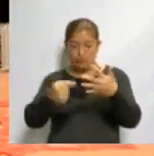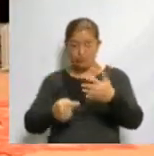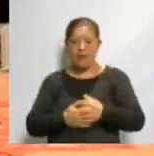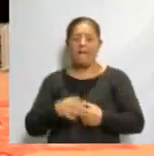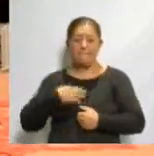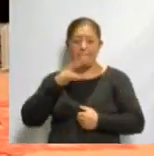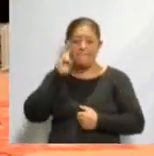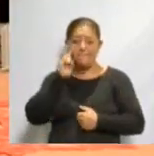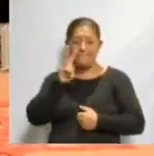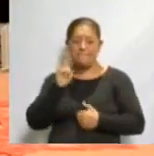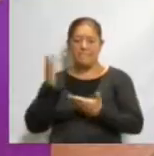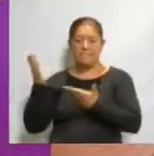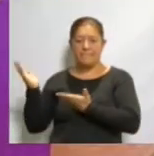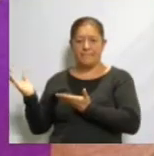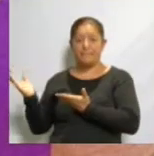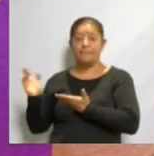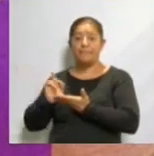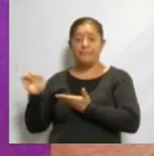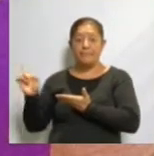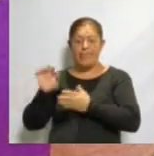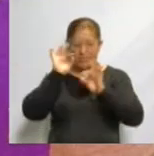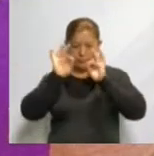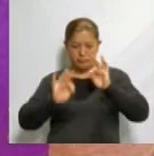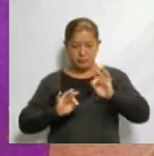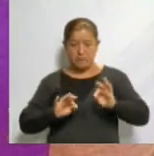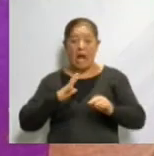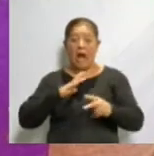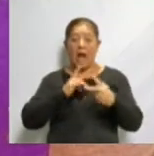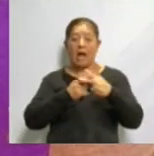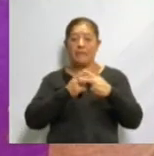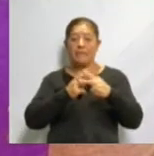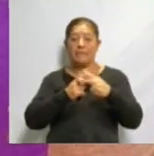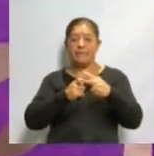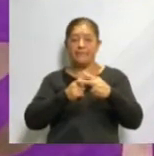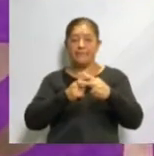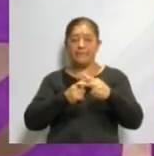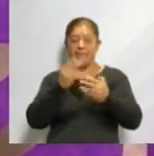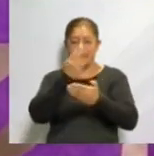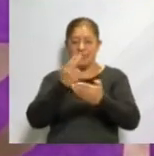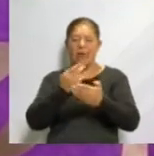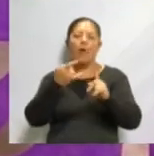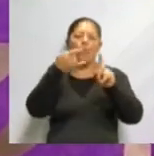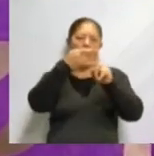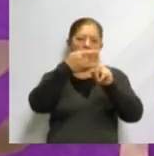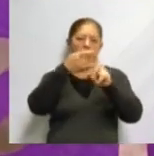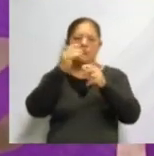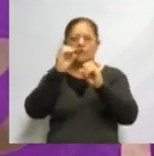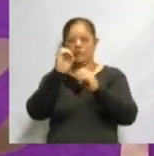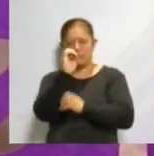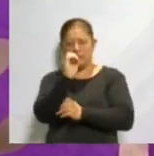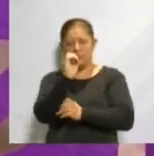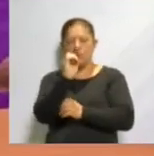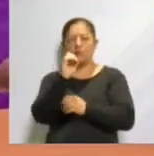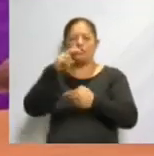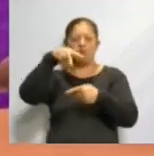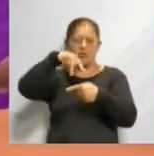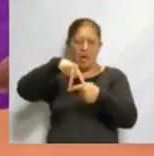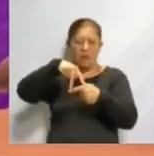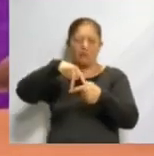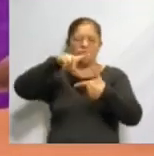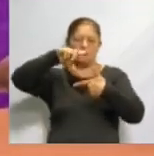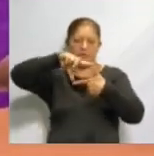generalmente su diseño se forma con figuras geométricas, que todos conocemos tales como cuadrados, círculos, triángulos,